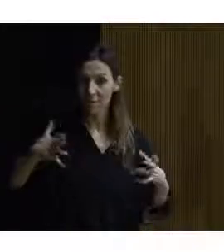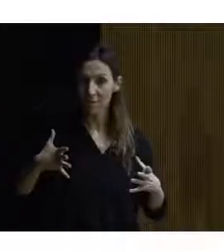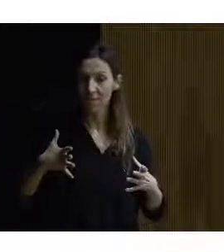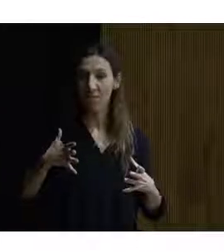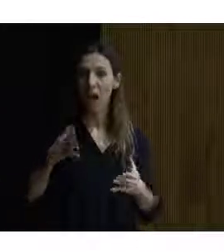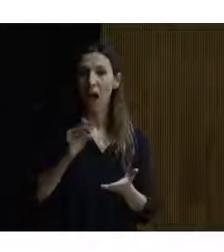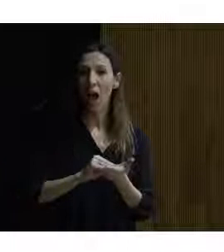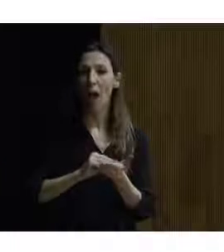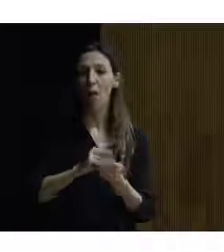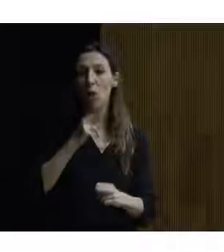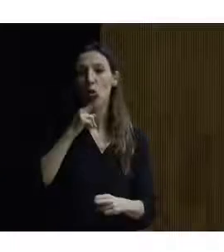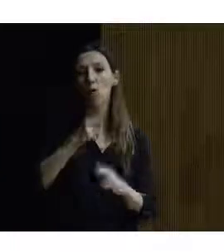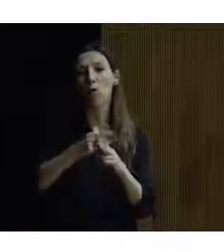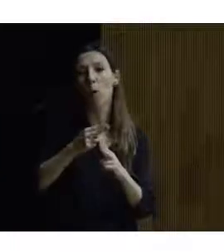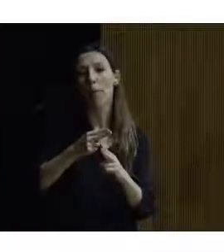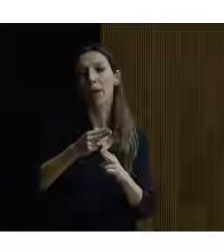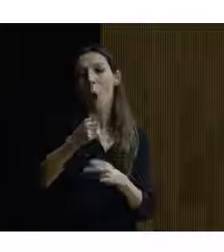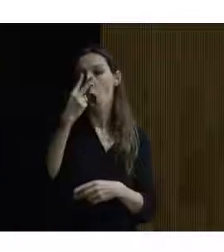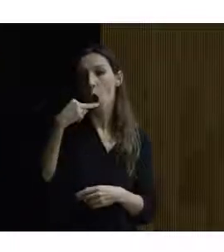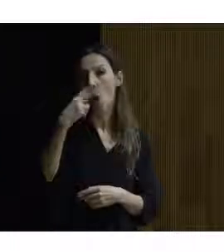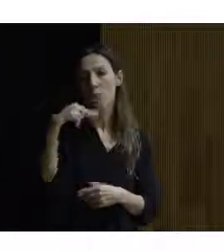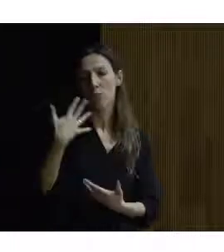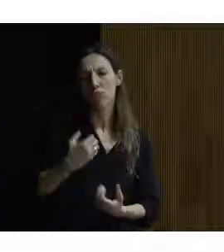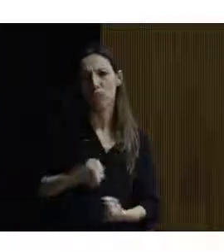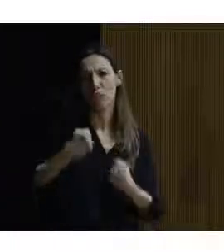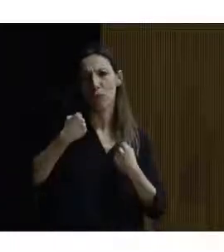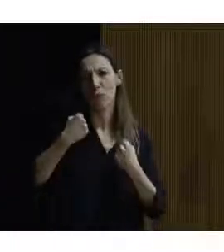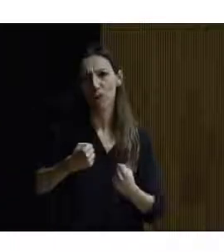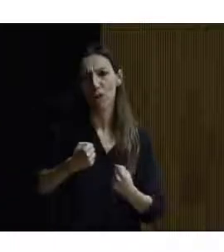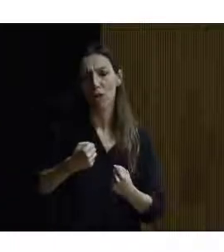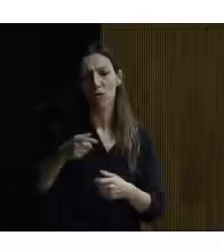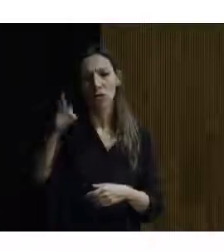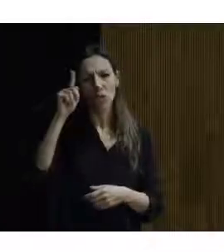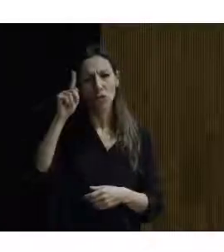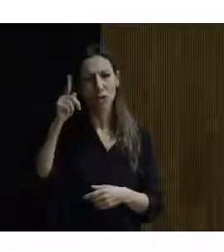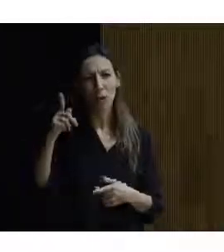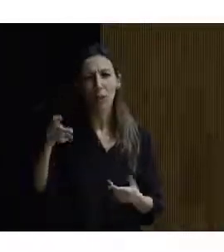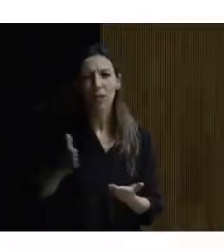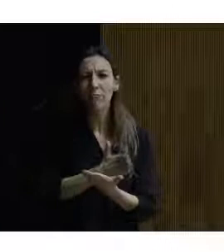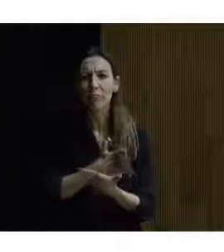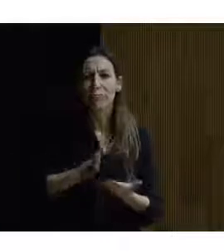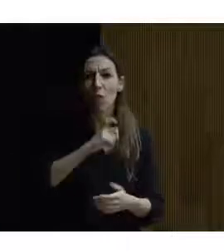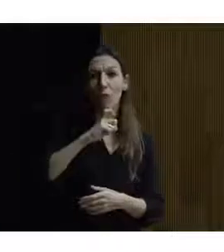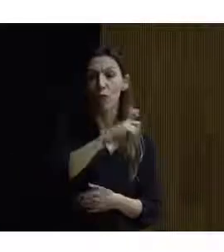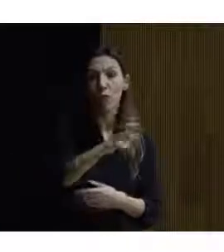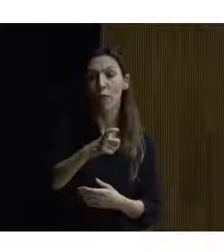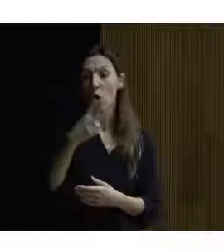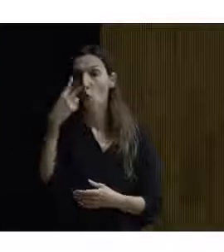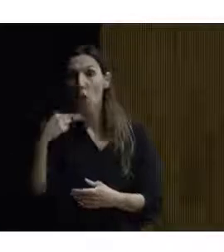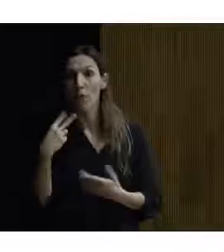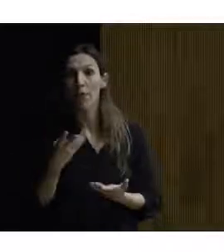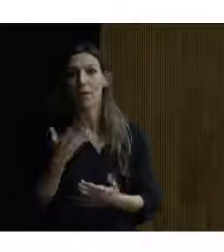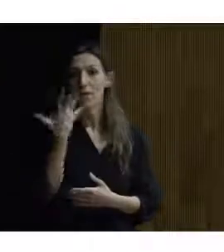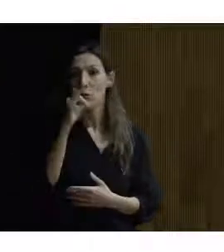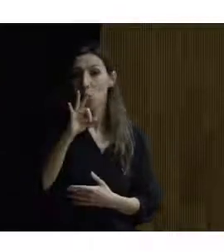muy potente y la gente no sabe distinguir lo que es la ONCE y la Fundación la ONCE lleva 80 años de trayectoria y 50 años después